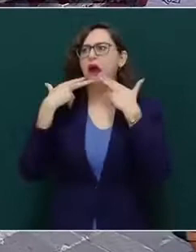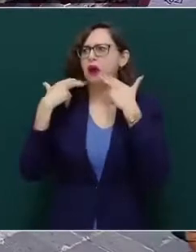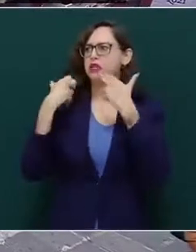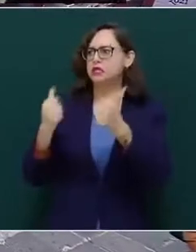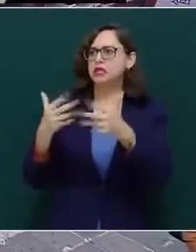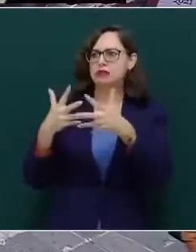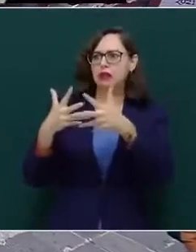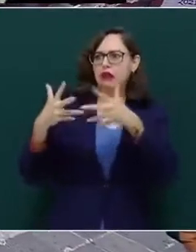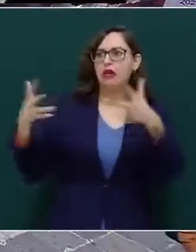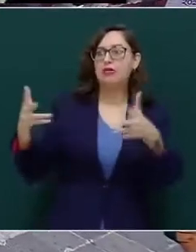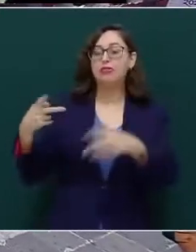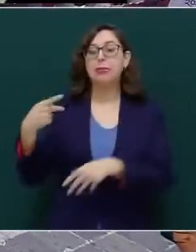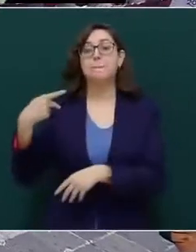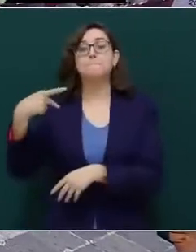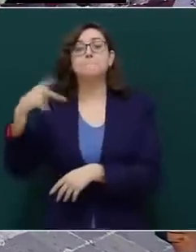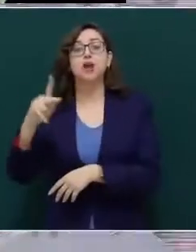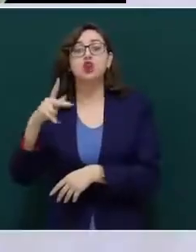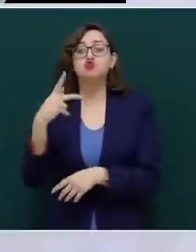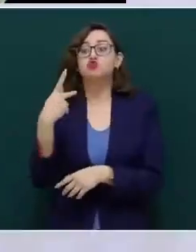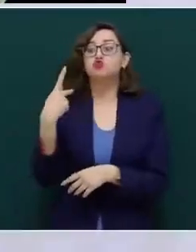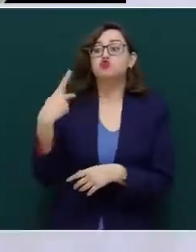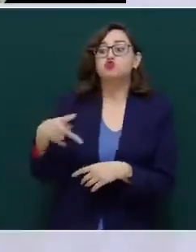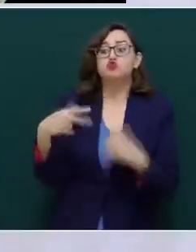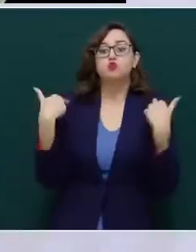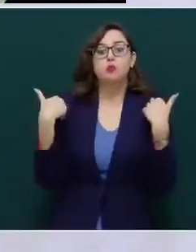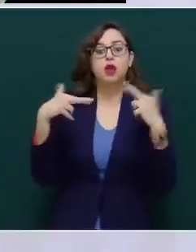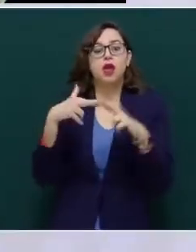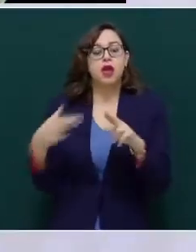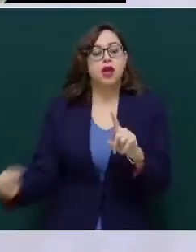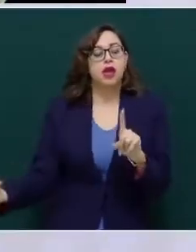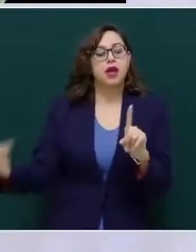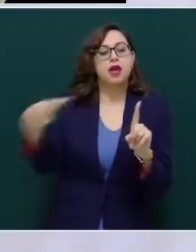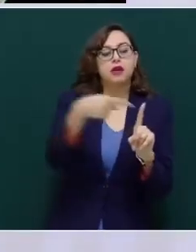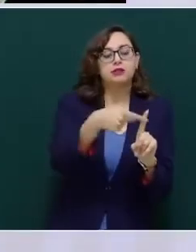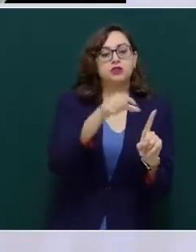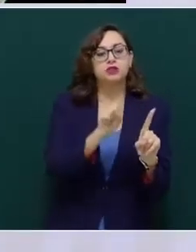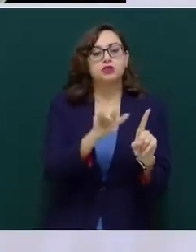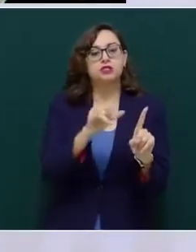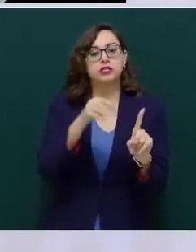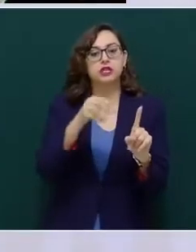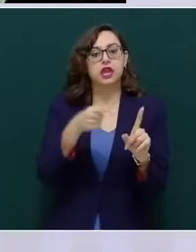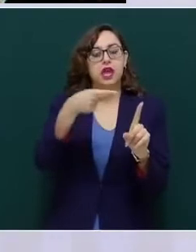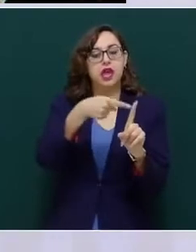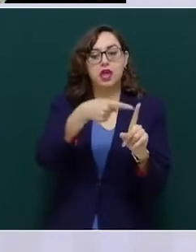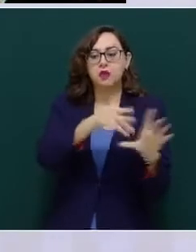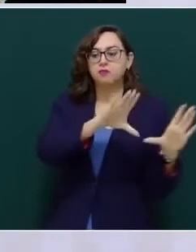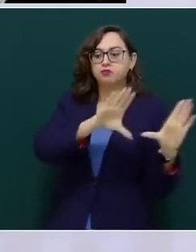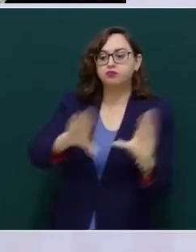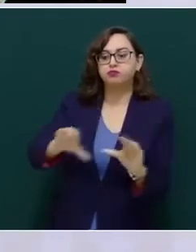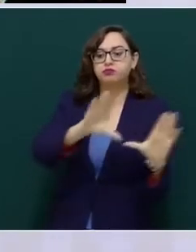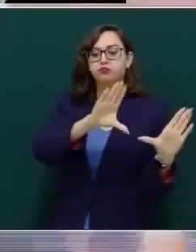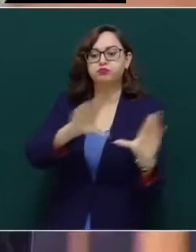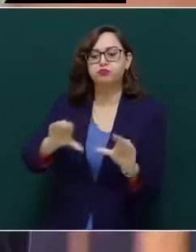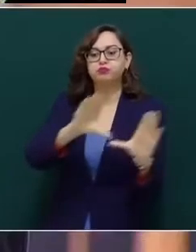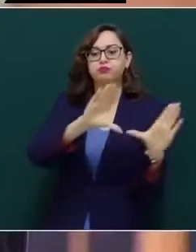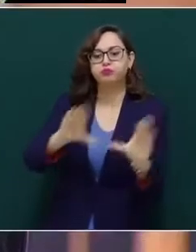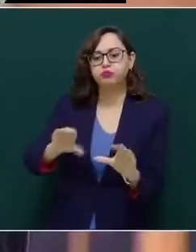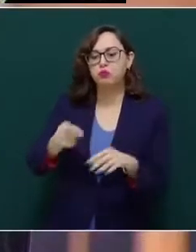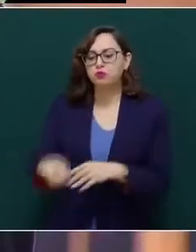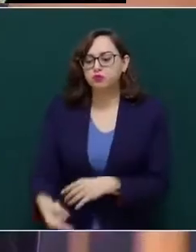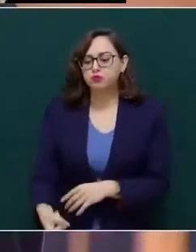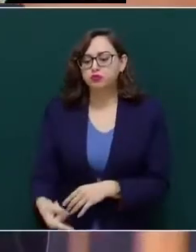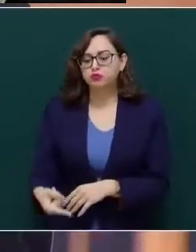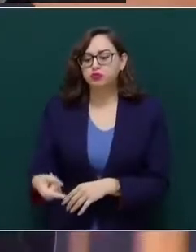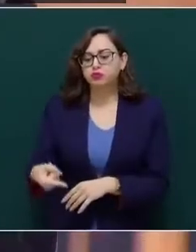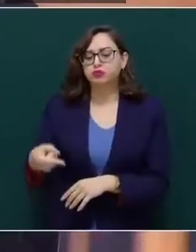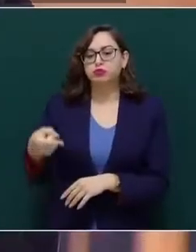un pedagogo y reformador social que lo acompañó en su formación hasta que alcanzó un